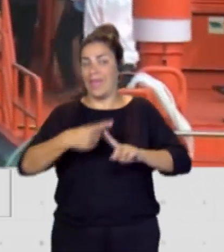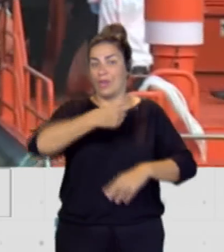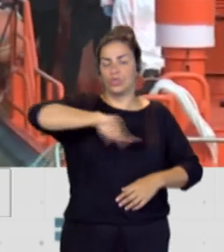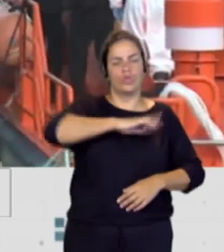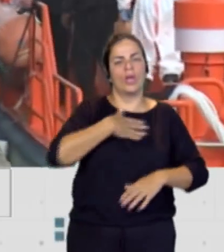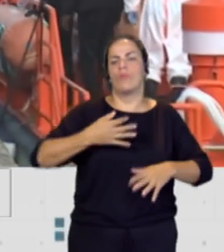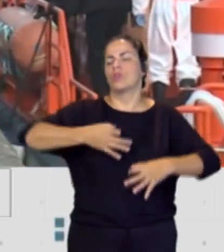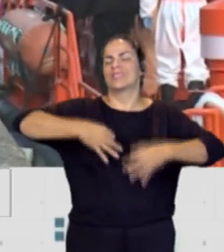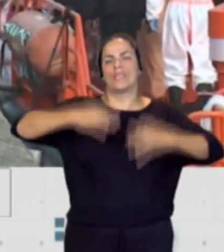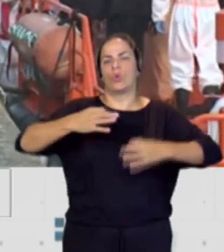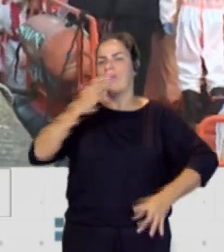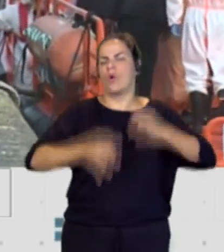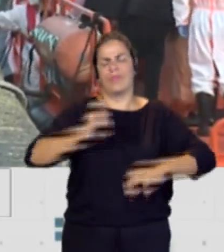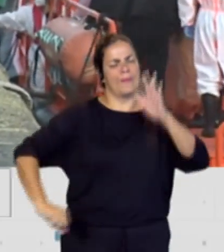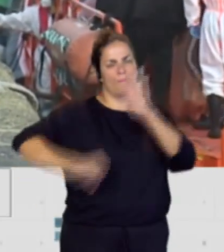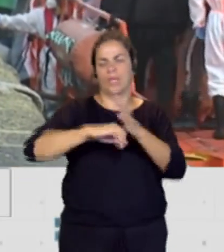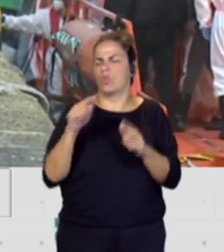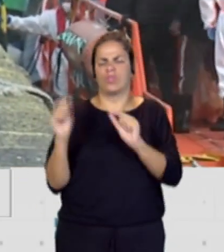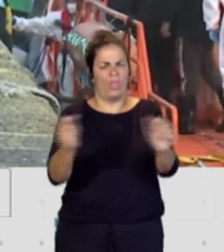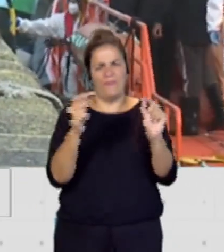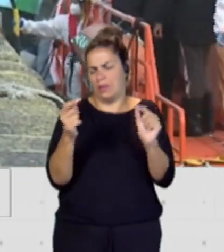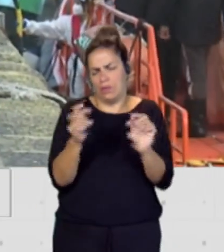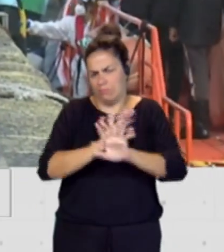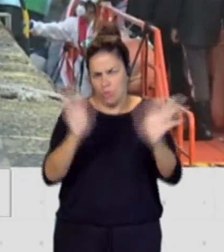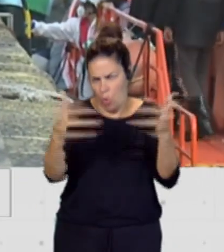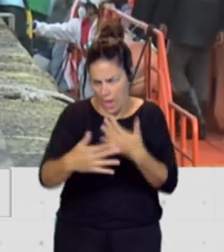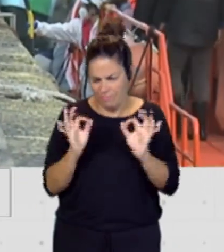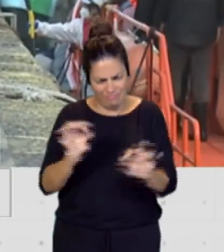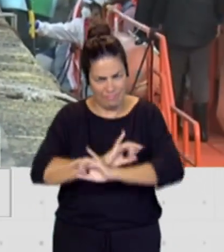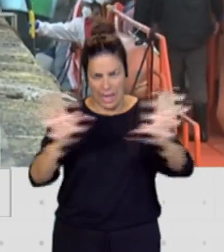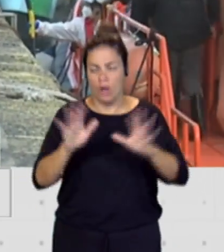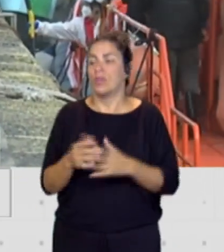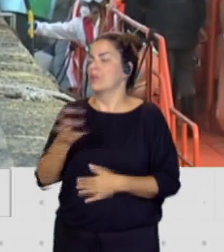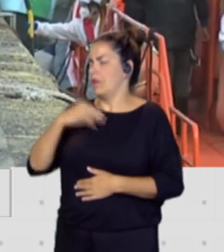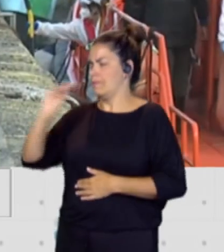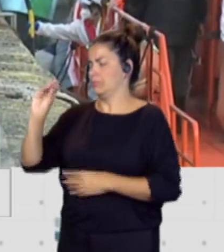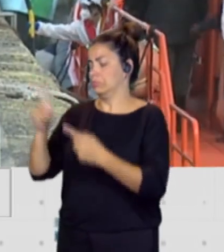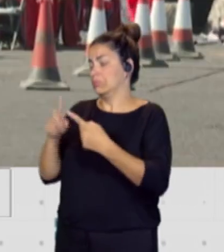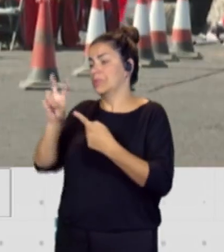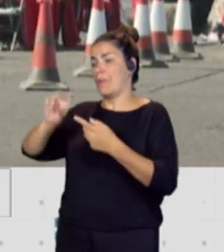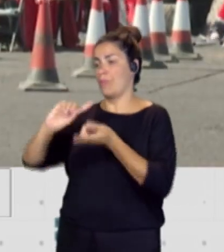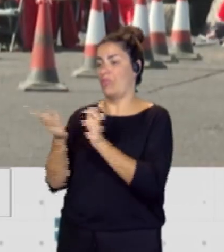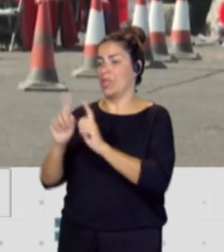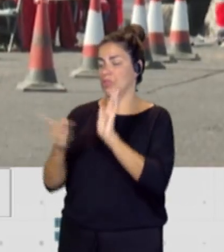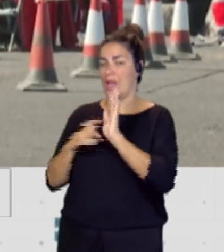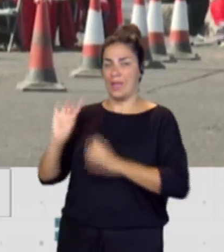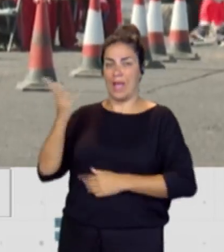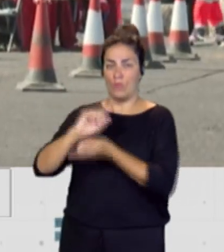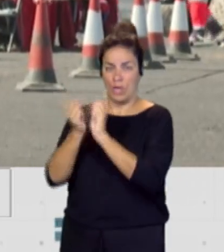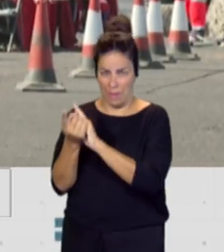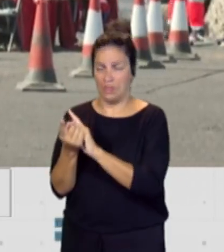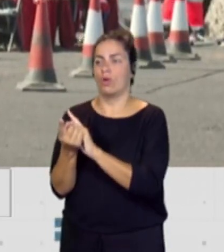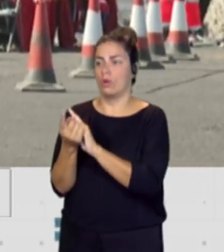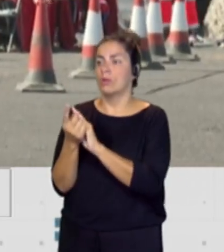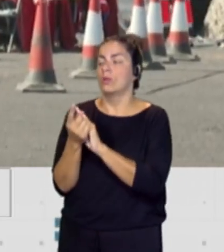no hay debate. Bueno, hay dos asuntos por los que quiero preguntarle uno tiene que ver con la modificación de la ley del cambio climático que ha